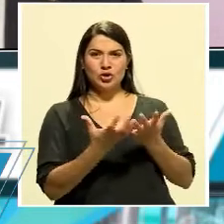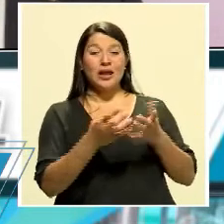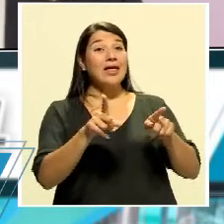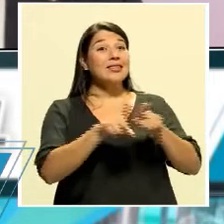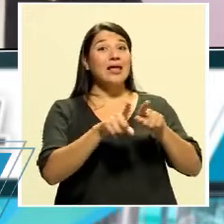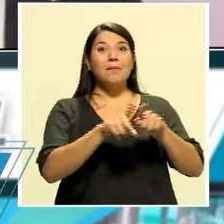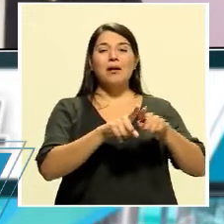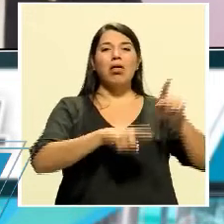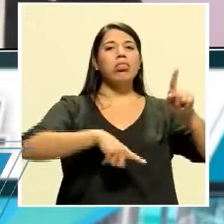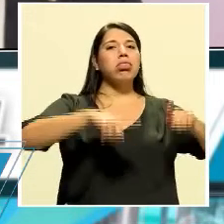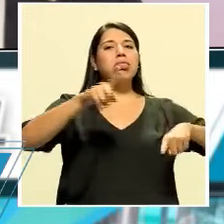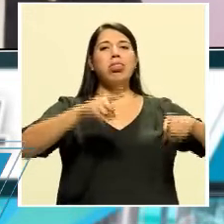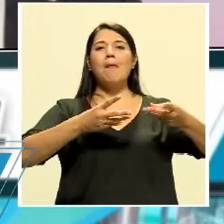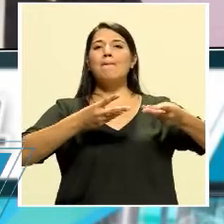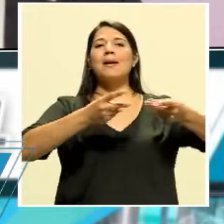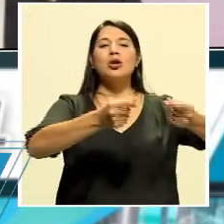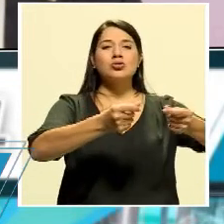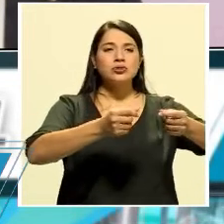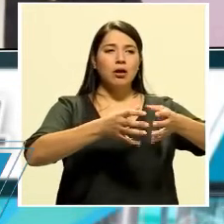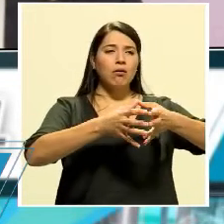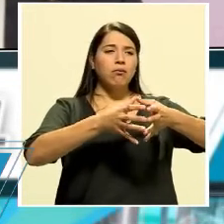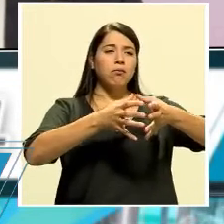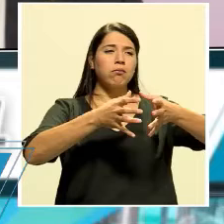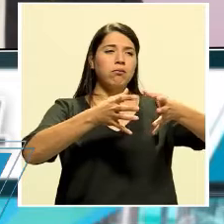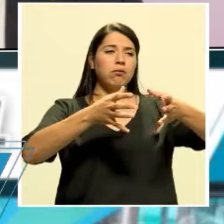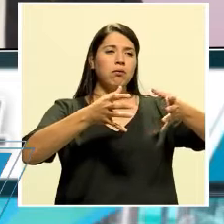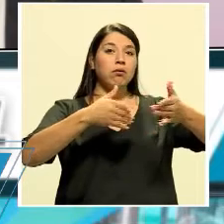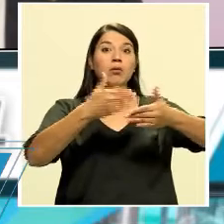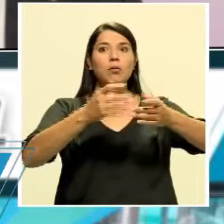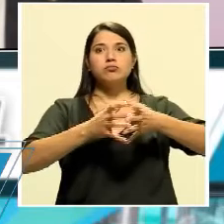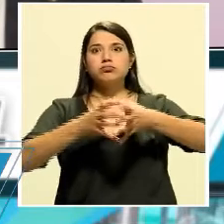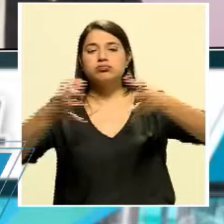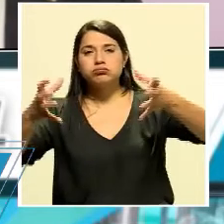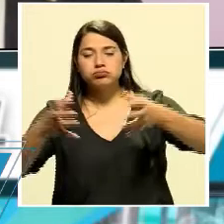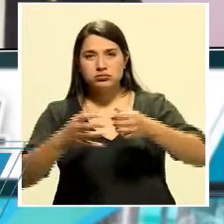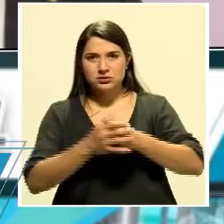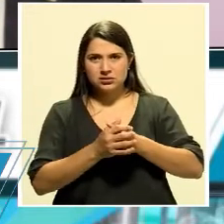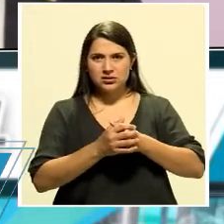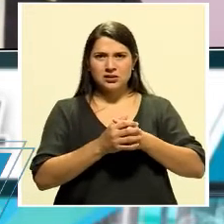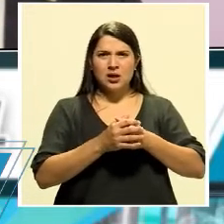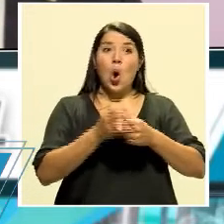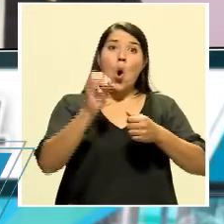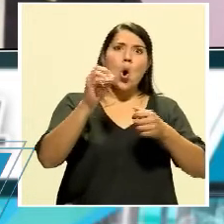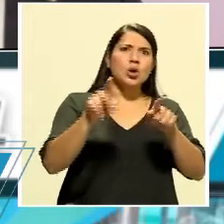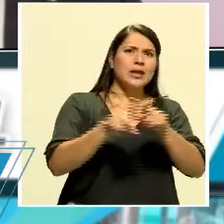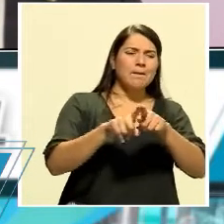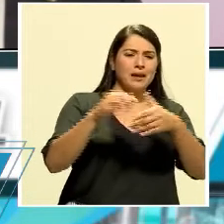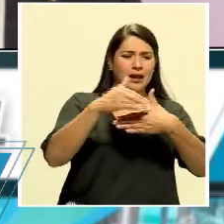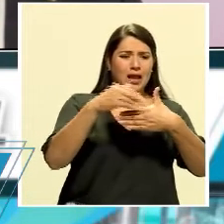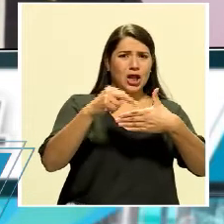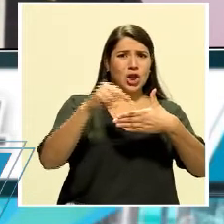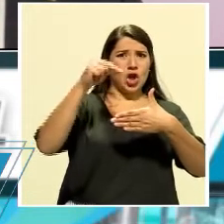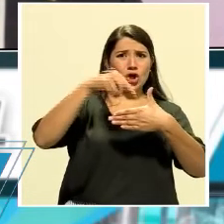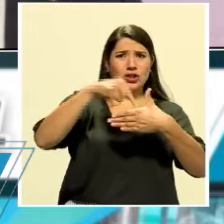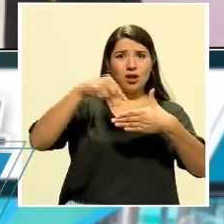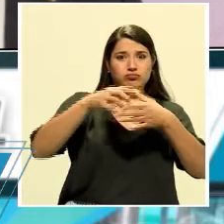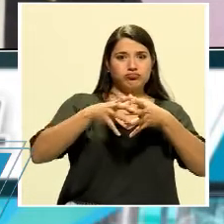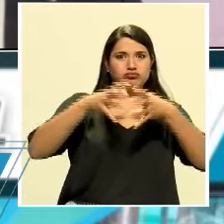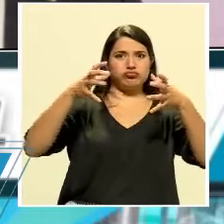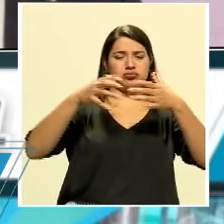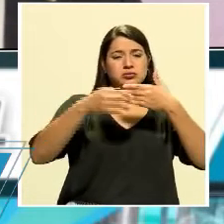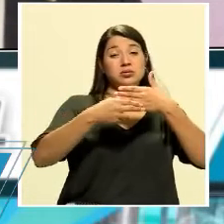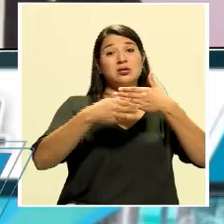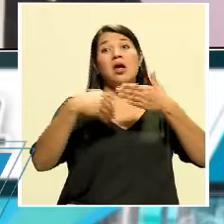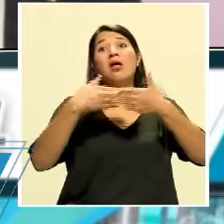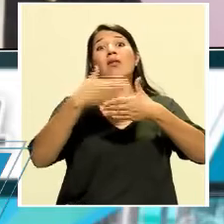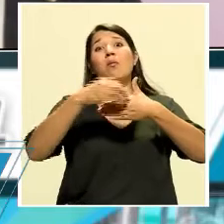la velocidad, varía la dirección, en un momento dado el frente estaba en la frontera norte, luego estuvo en la frontera sur, luego